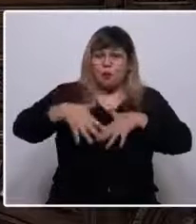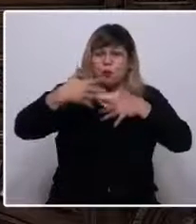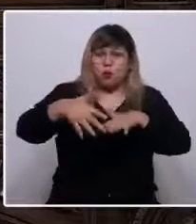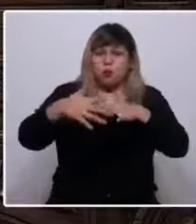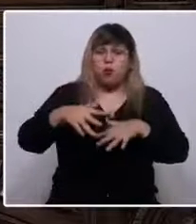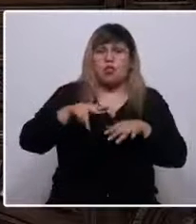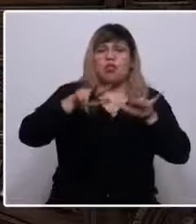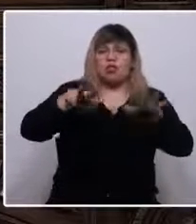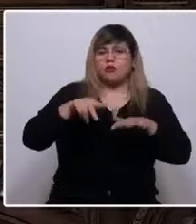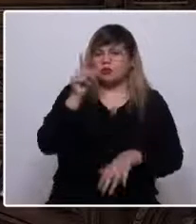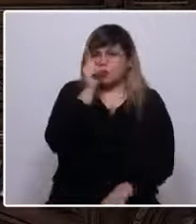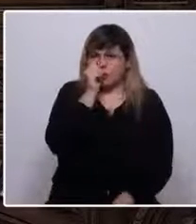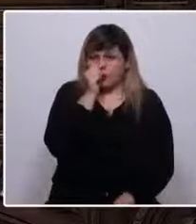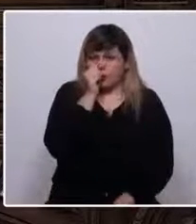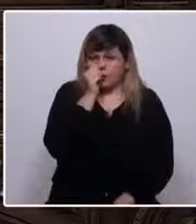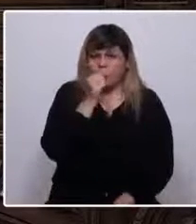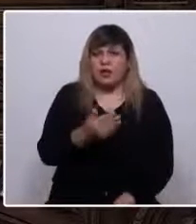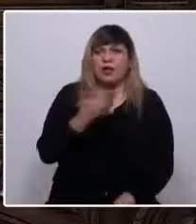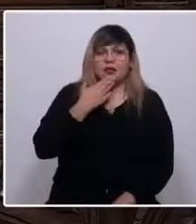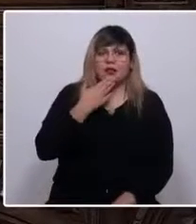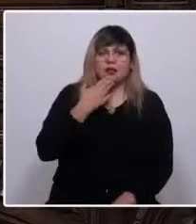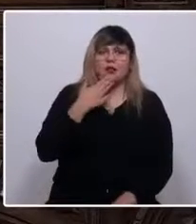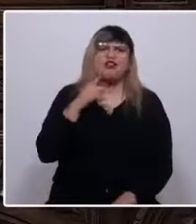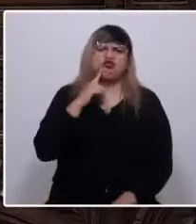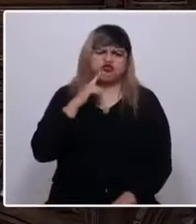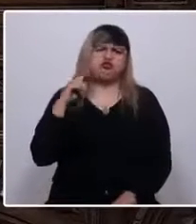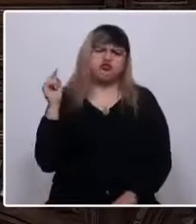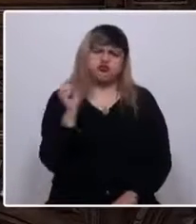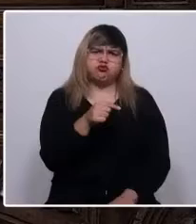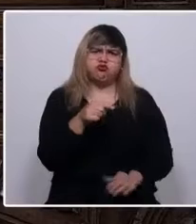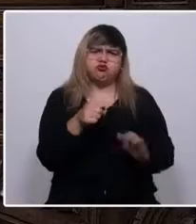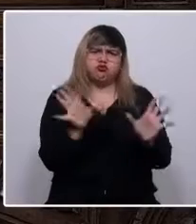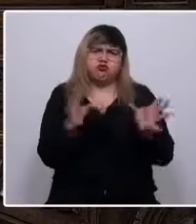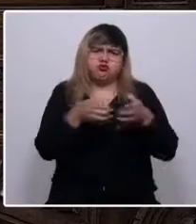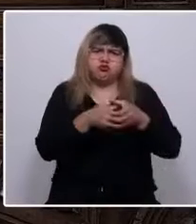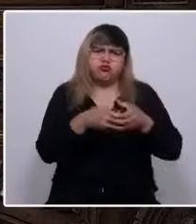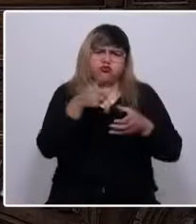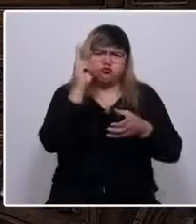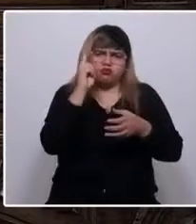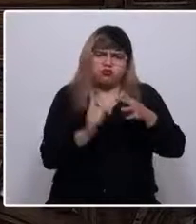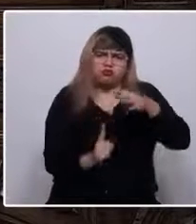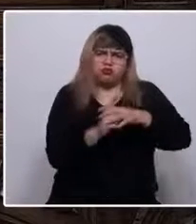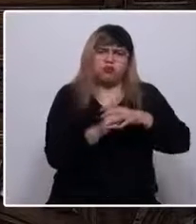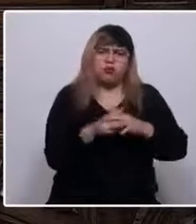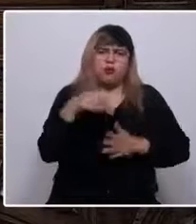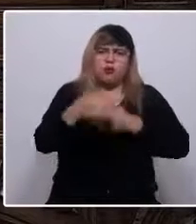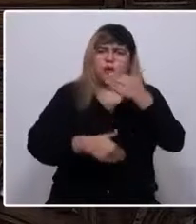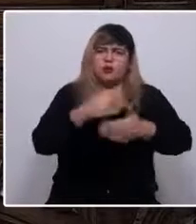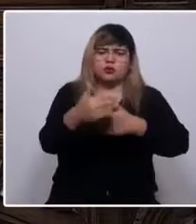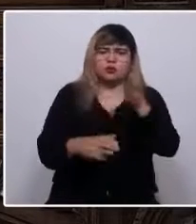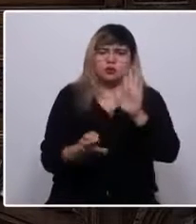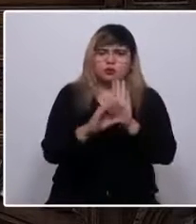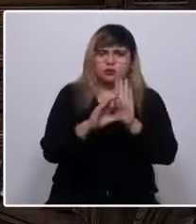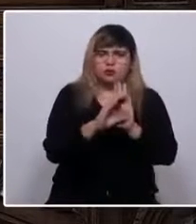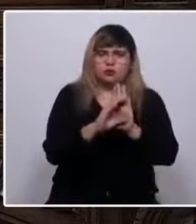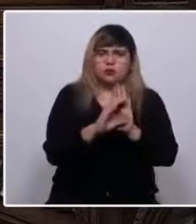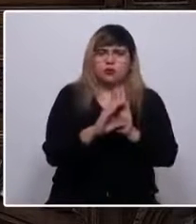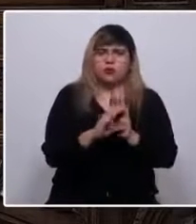18 de octubre y la presencia protagónica de los pueblos originarios en este proceso constituyente